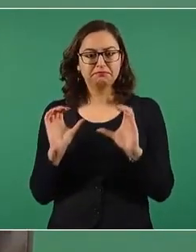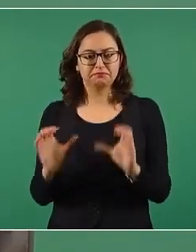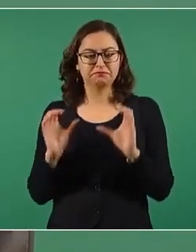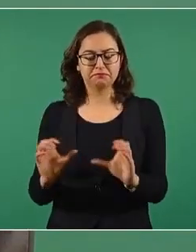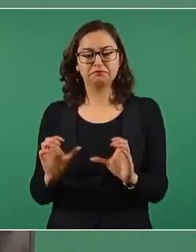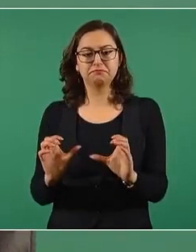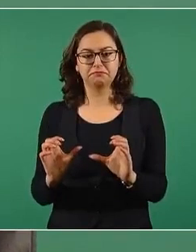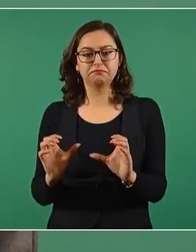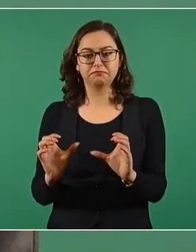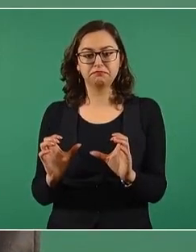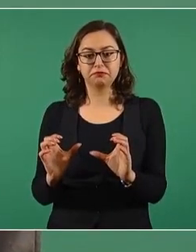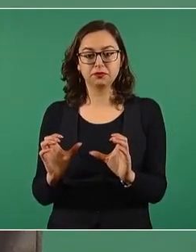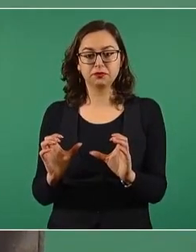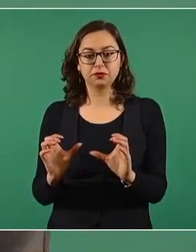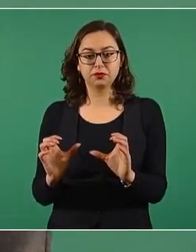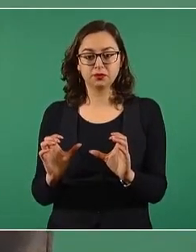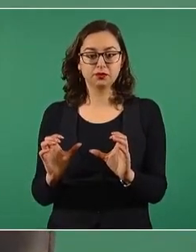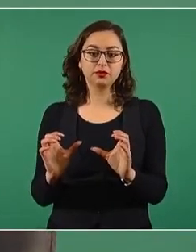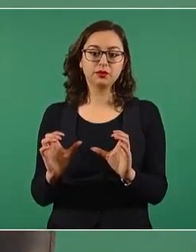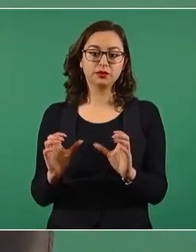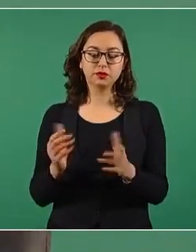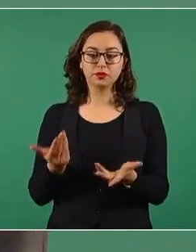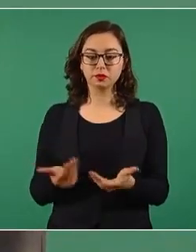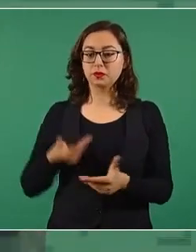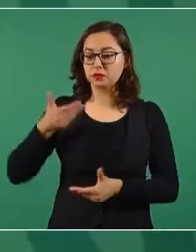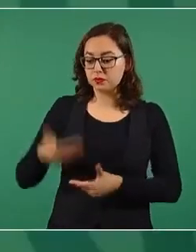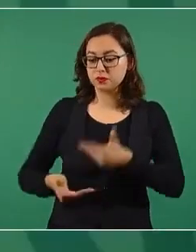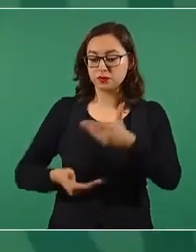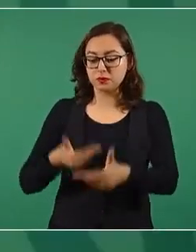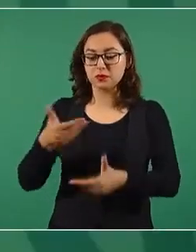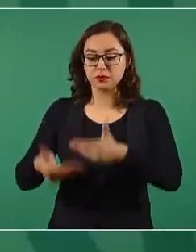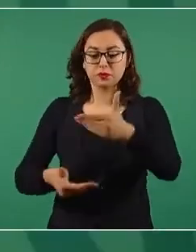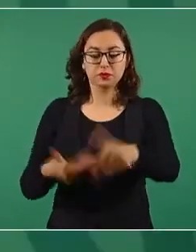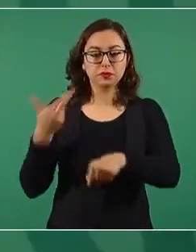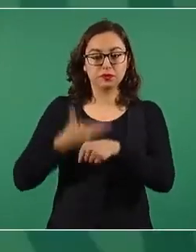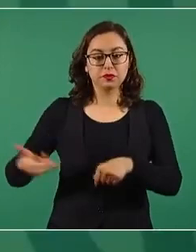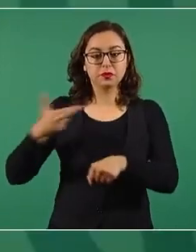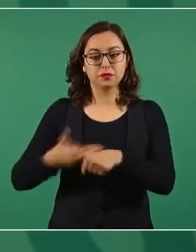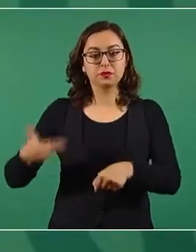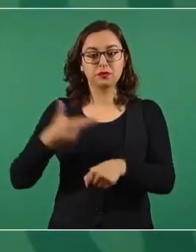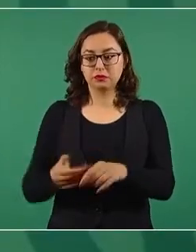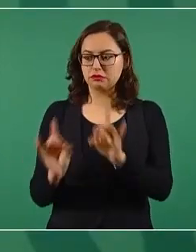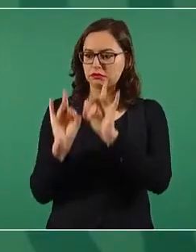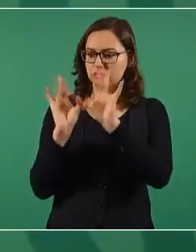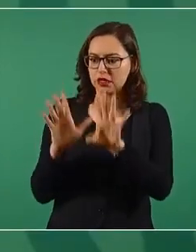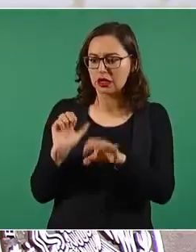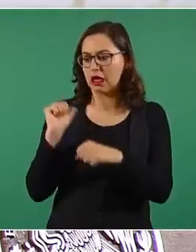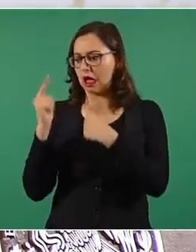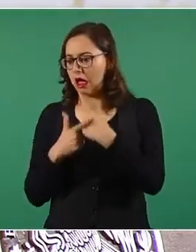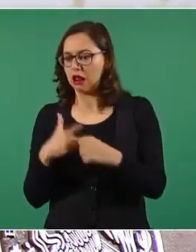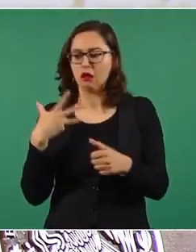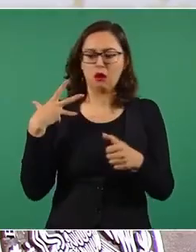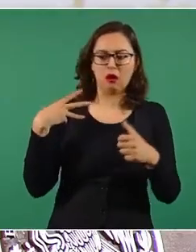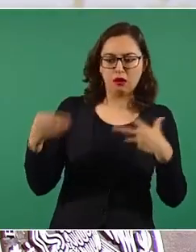vamos a actuar rápido en el caso de contagios y